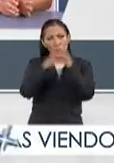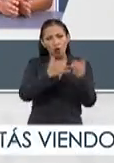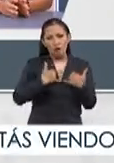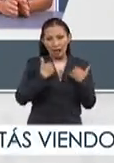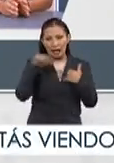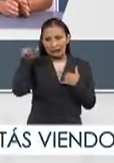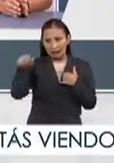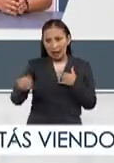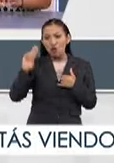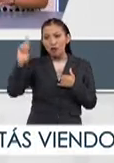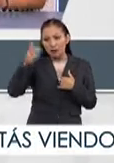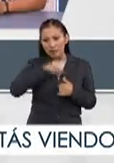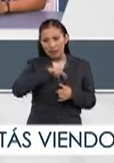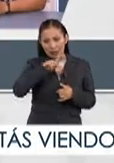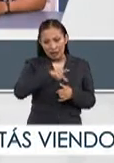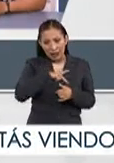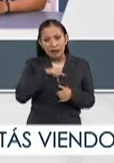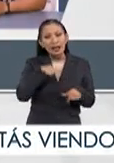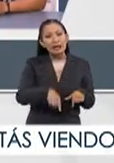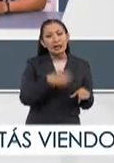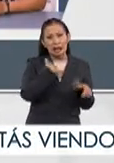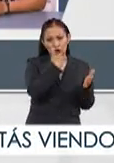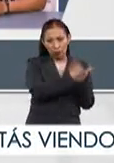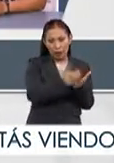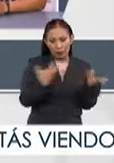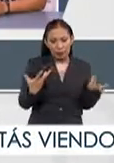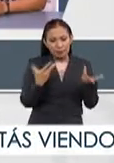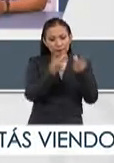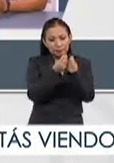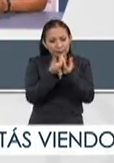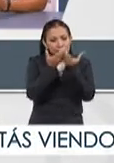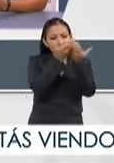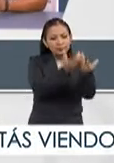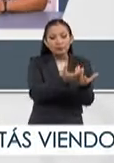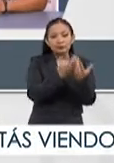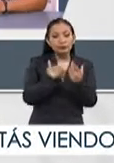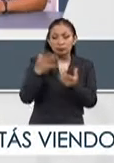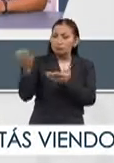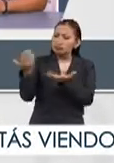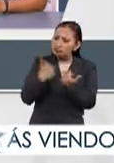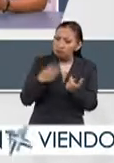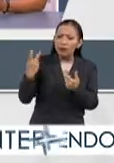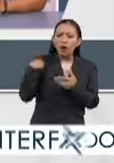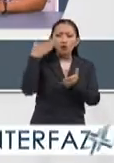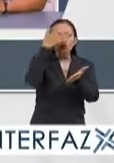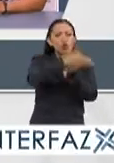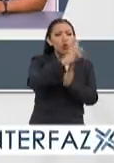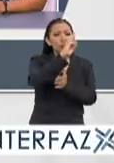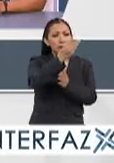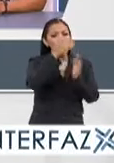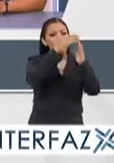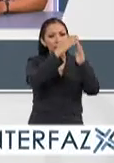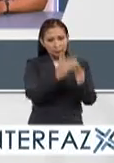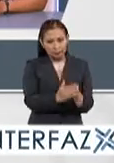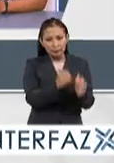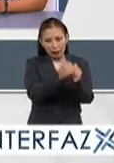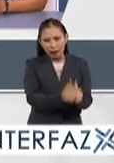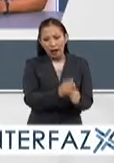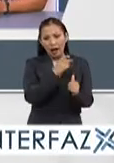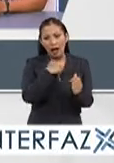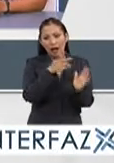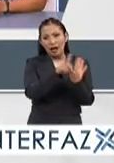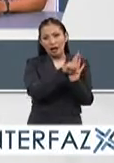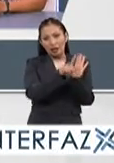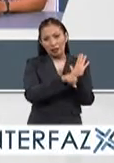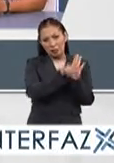chavos de ahí, de mi universidad, y de aquí, de la ciudad. Nos recogieron, nos llevaron a la universidad, y nos quedamos en la residencia. Ahí